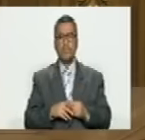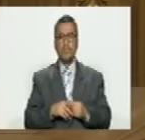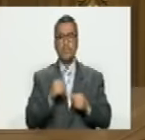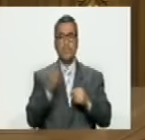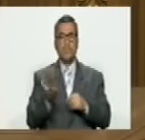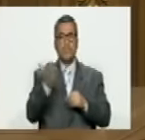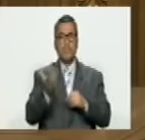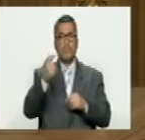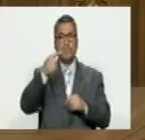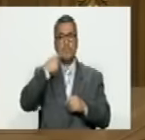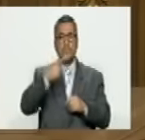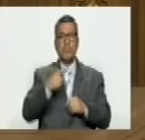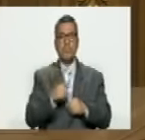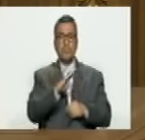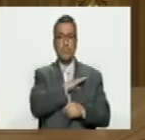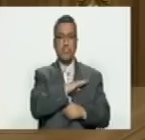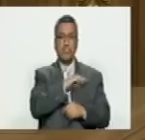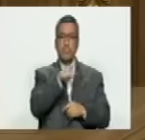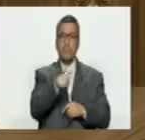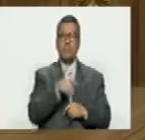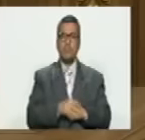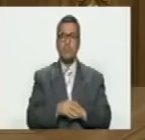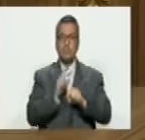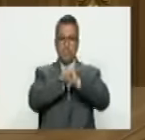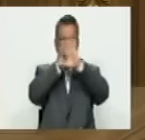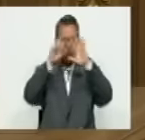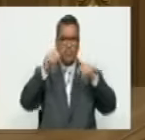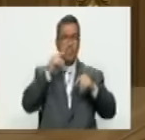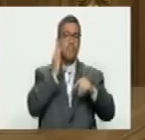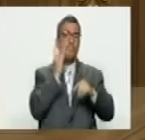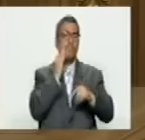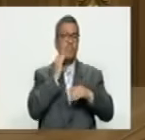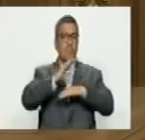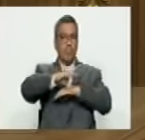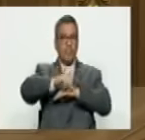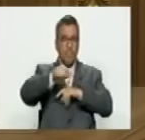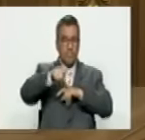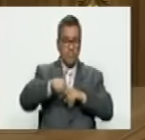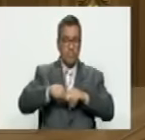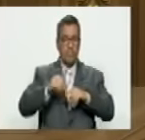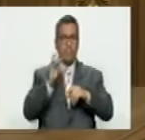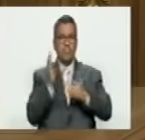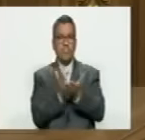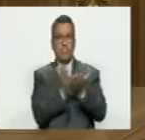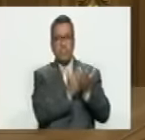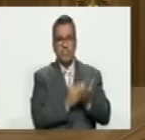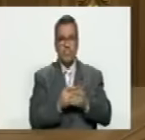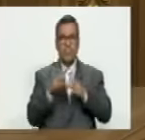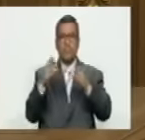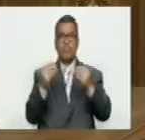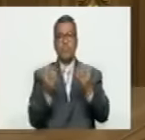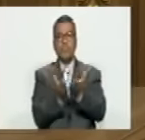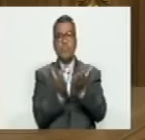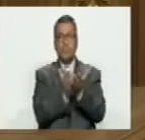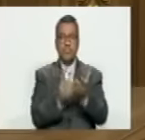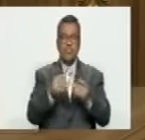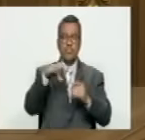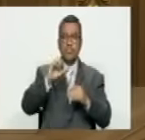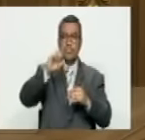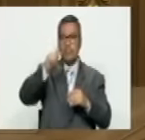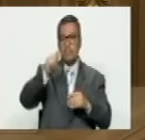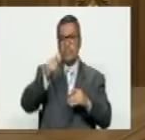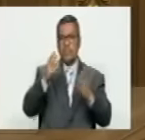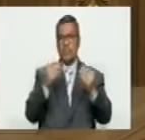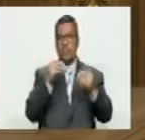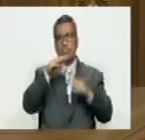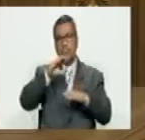lo importante es que para mí es un claro ejemplo de la corrupción de la academia o sea super académicos colonialistas que desde